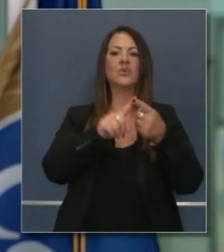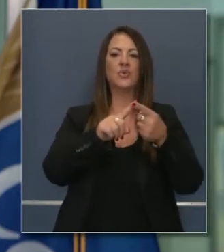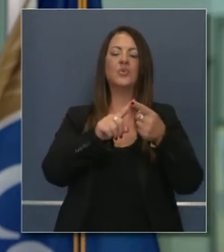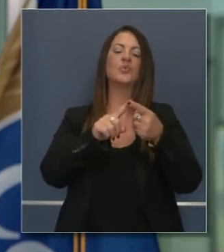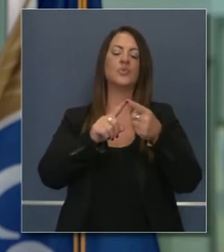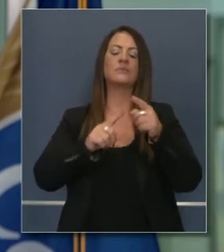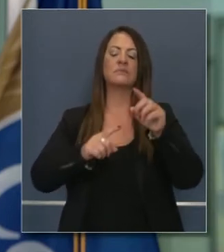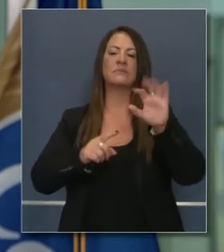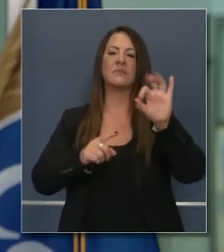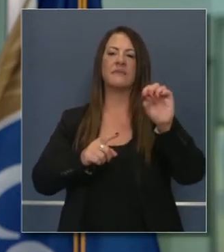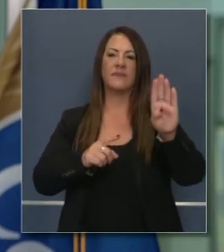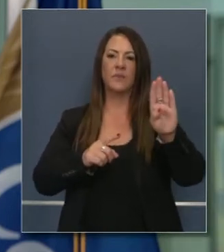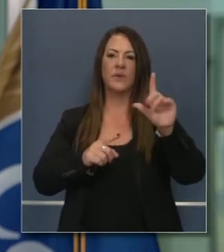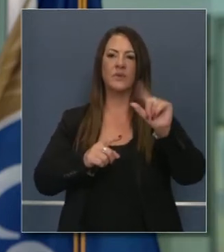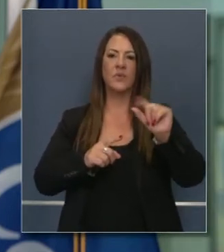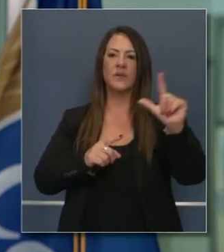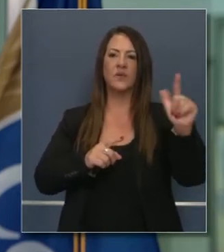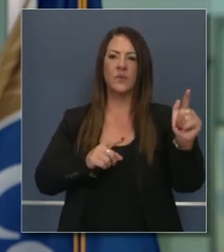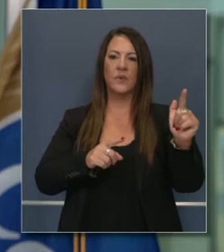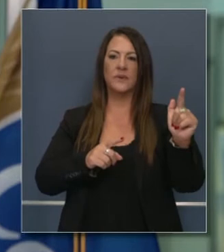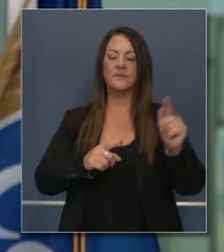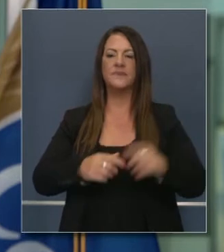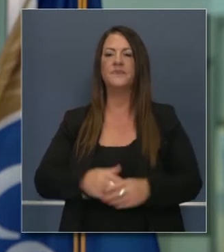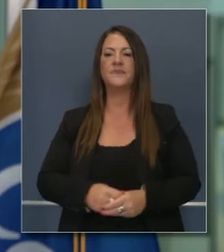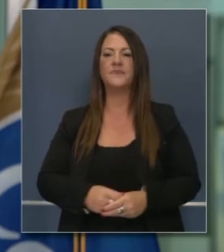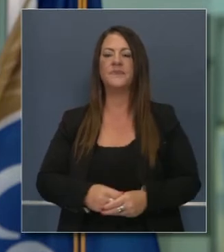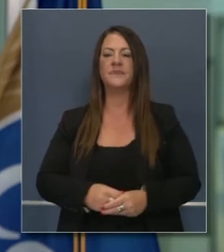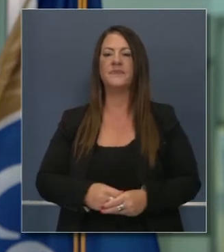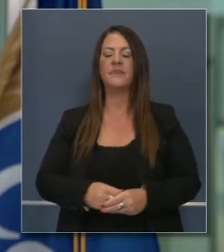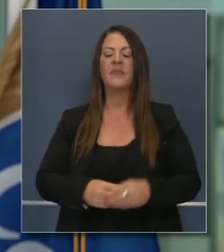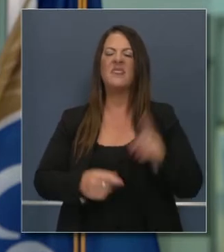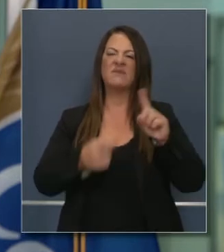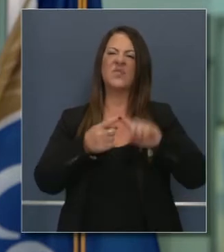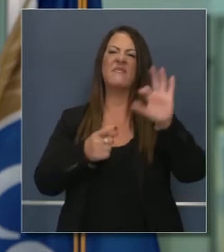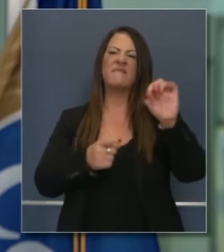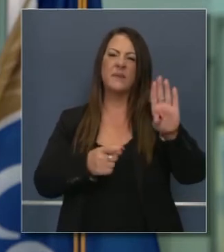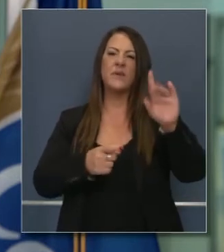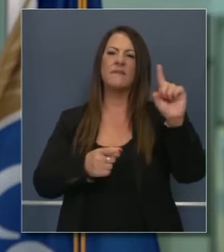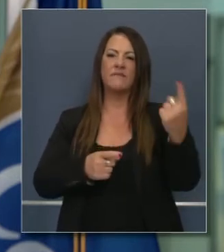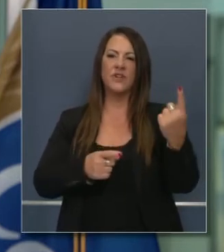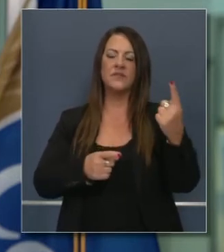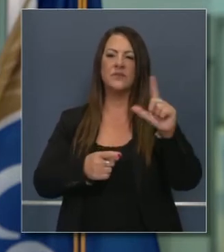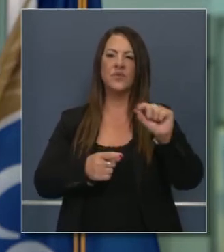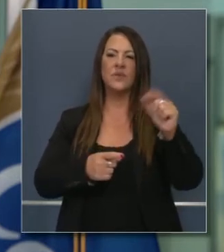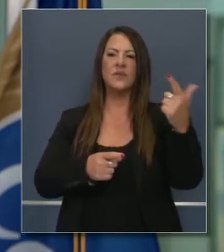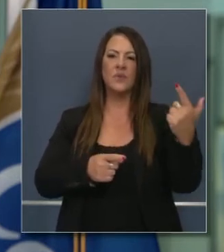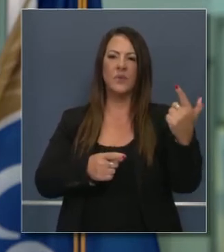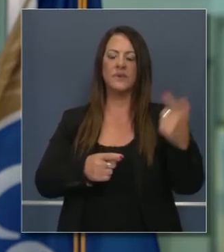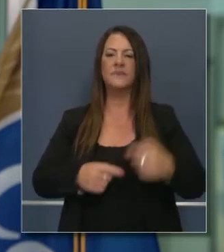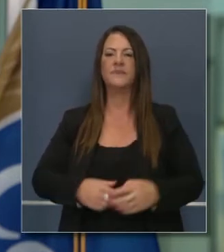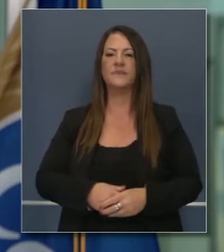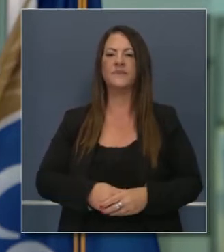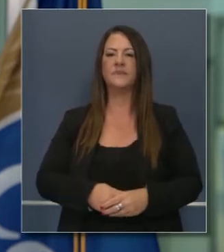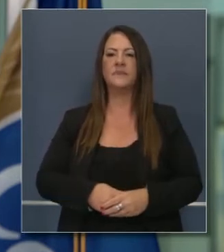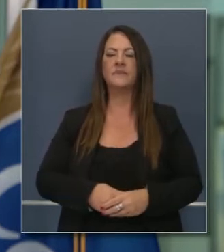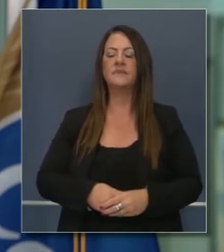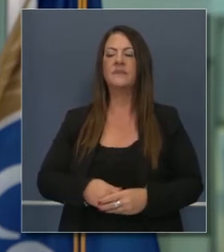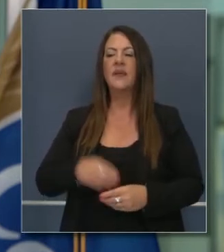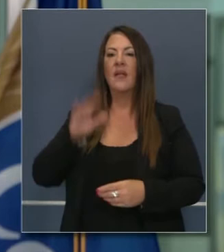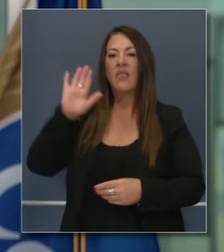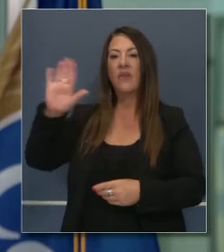tope de ingreso como lo tiene el gobierno federal. Nuestros beneficios son hasta febrero, no hasta el final del año.